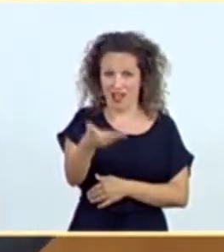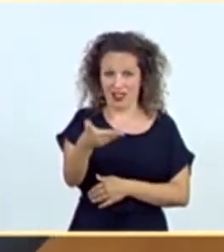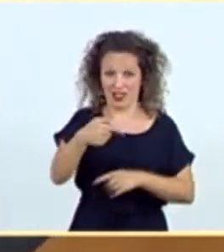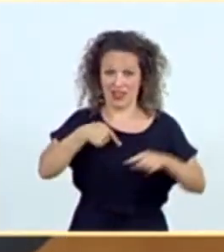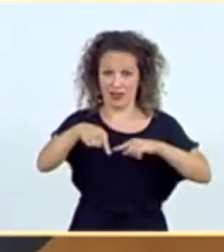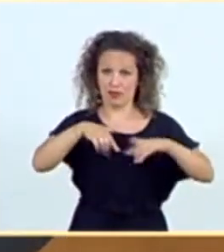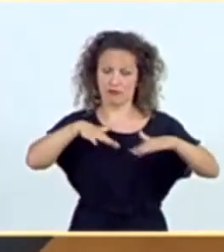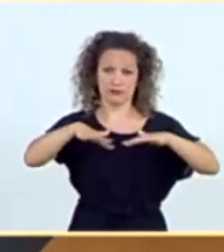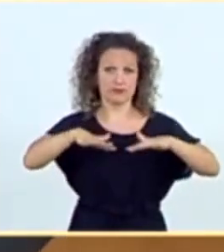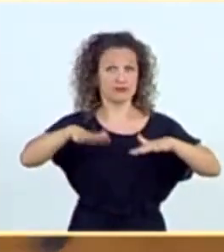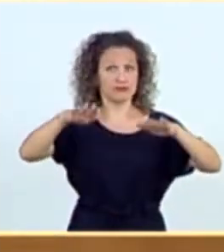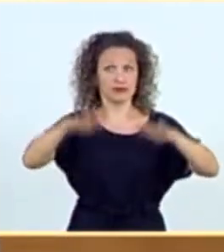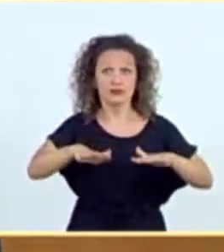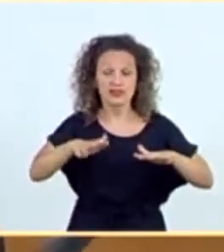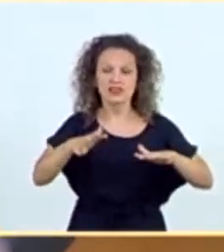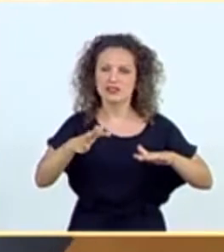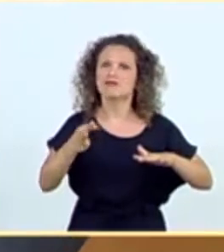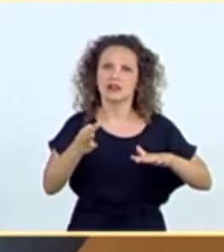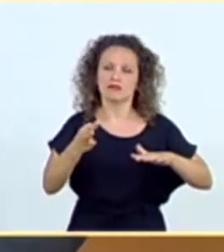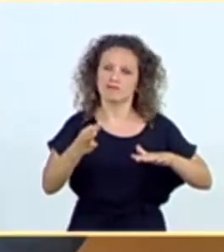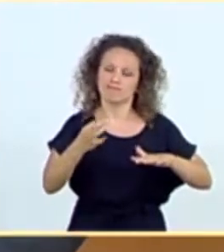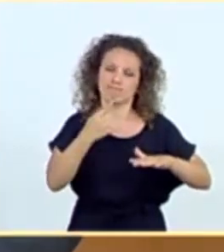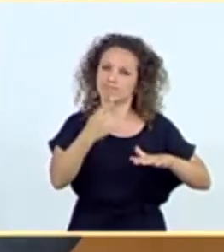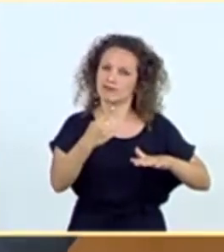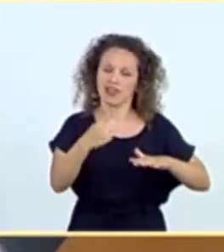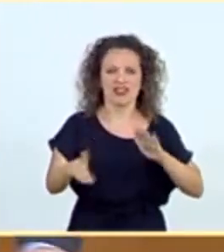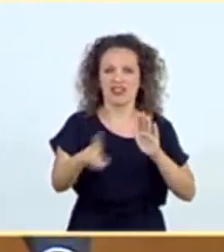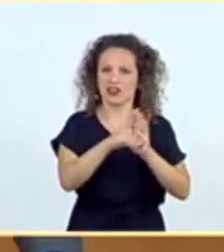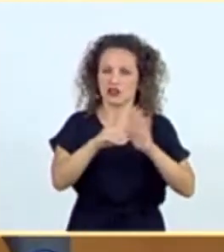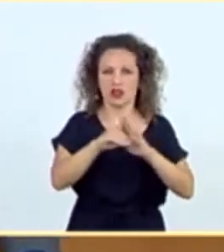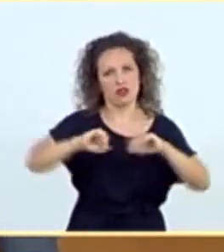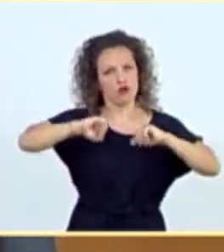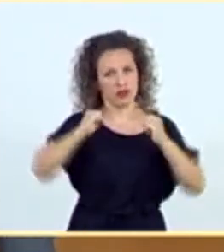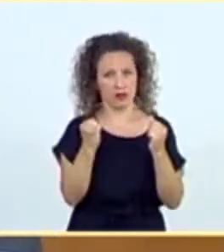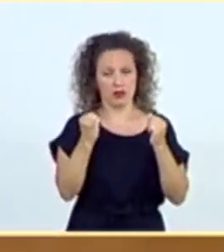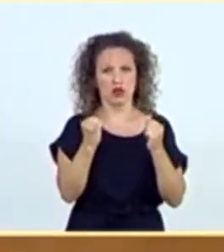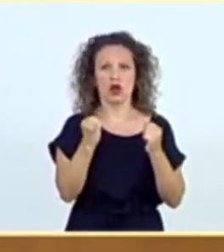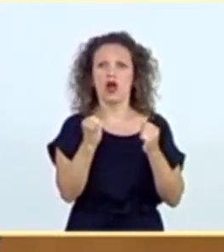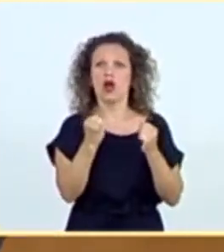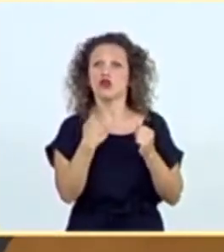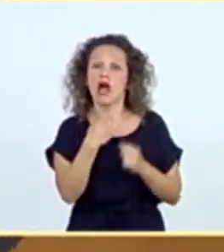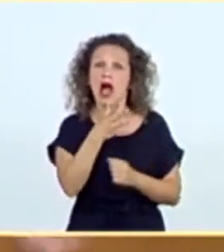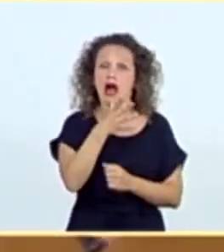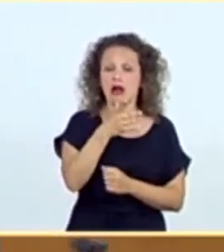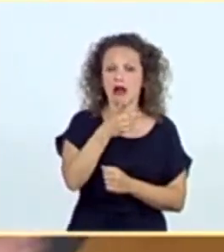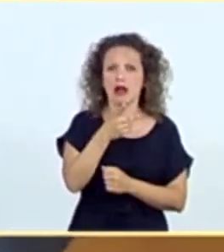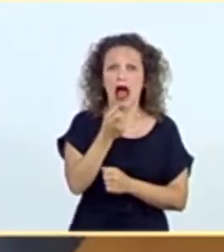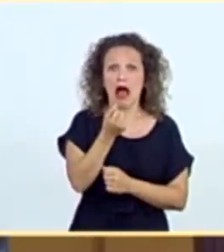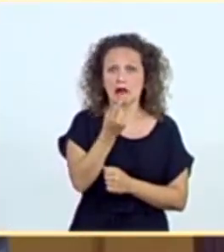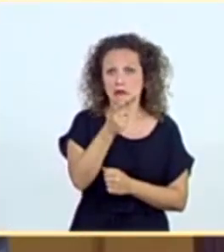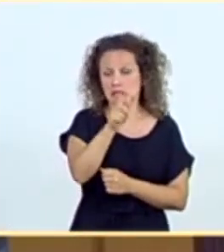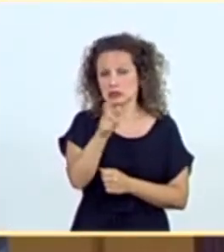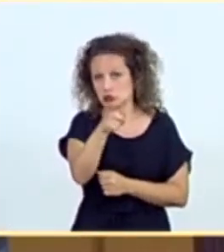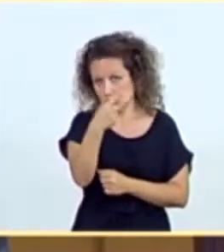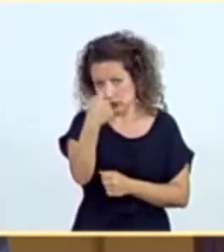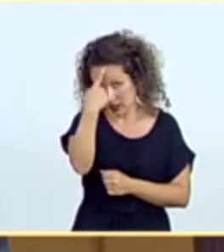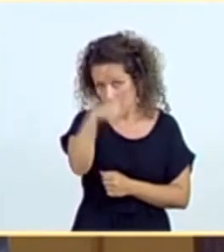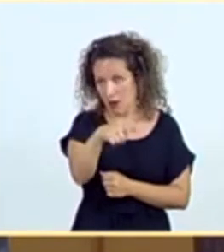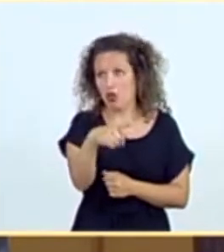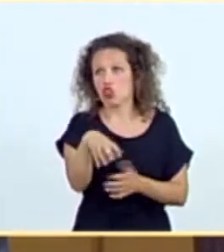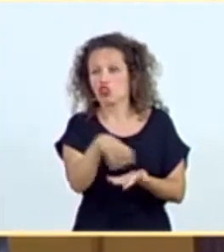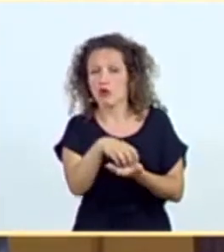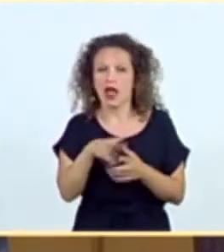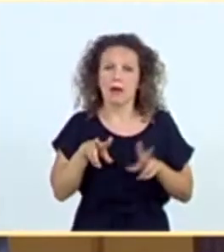el estado de alarma. Y aquellos países, y no voy a dar nombres, usted los tiene perfectamente en la cabeza que no usaron el confinamiento o que tuvieron dudas